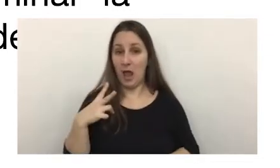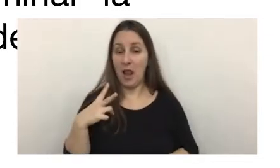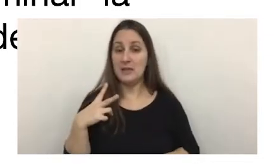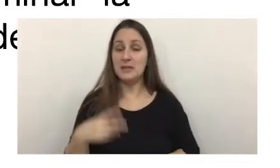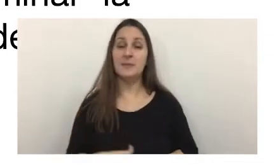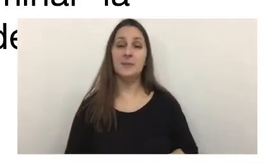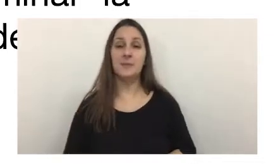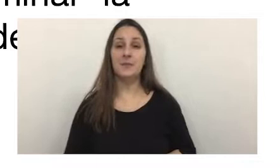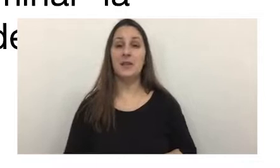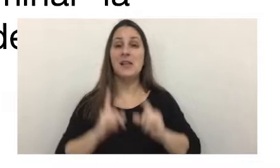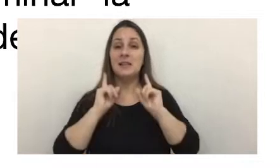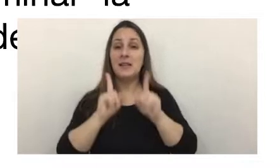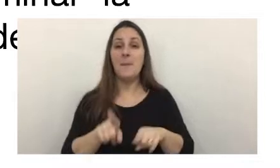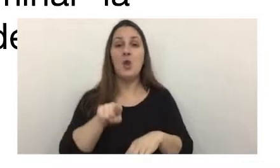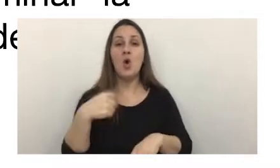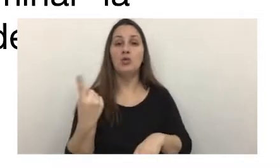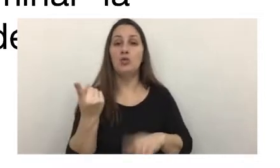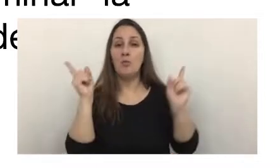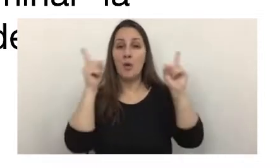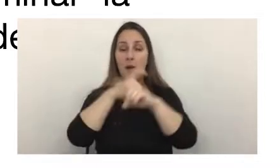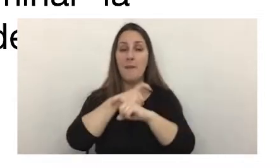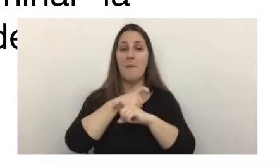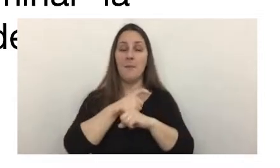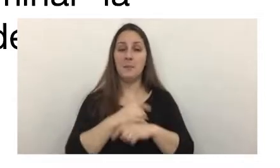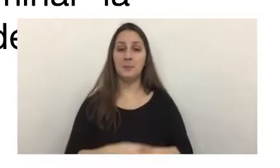además otro problema podría ser